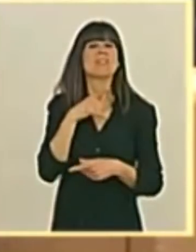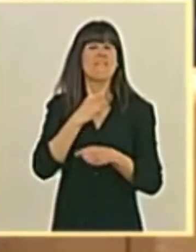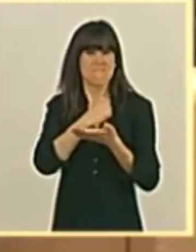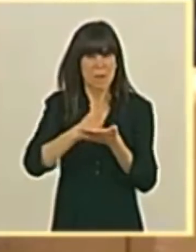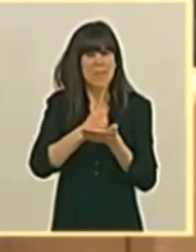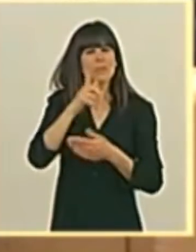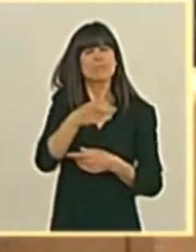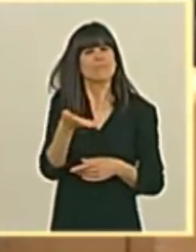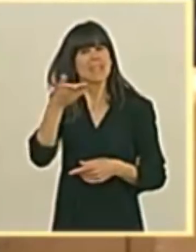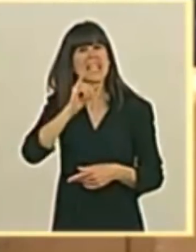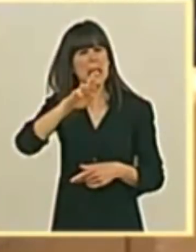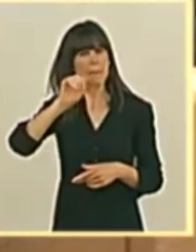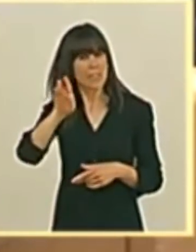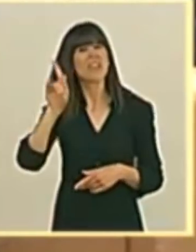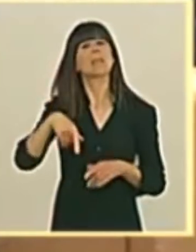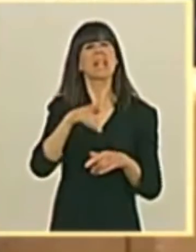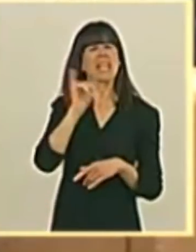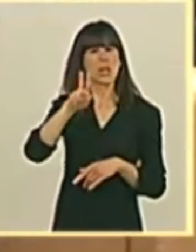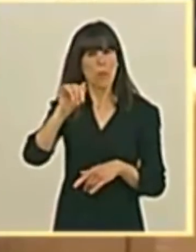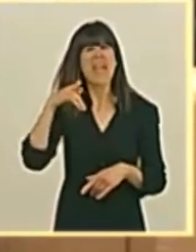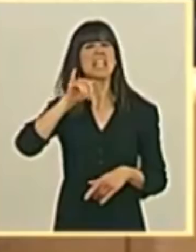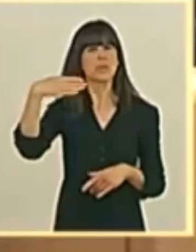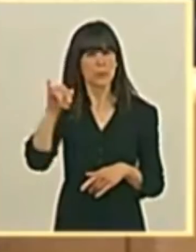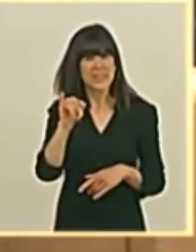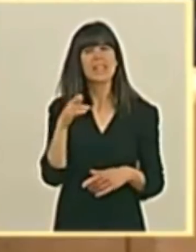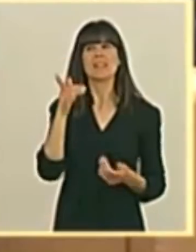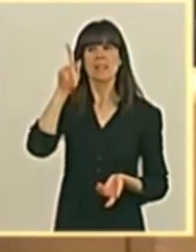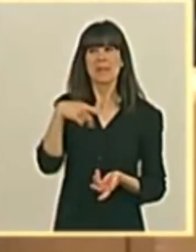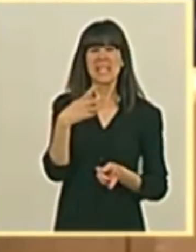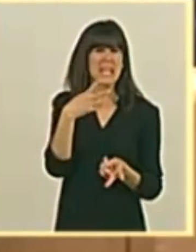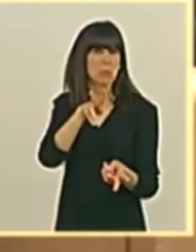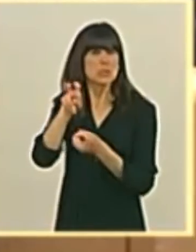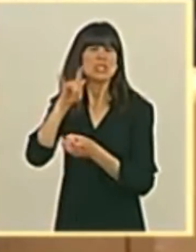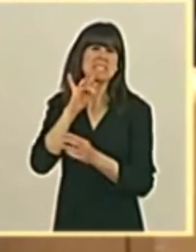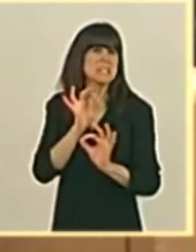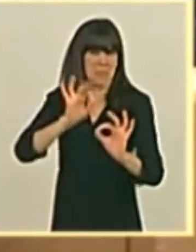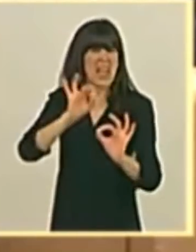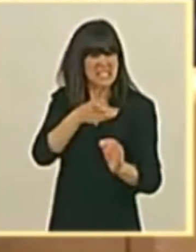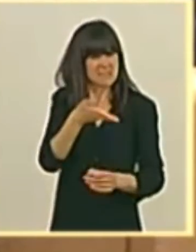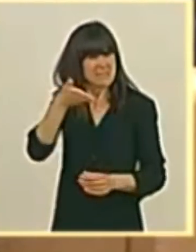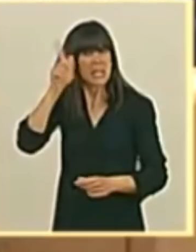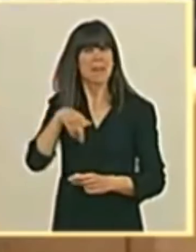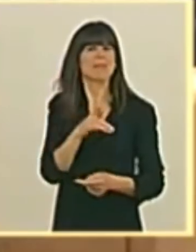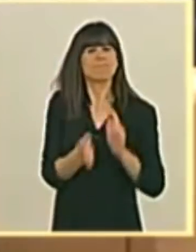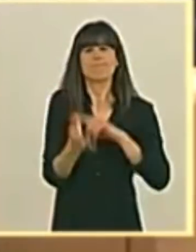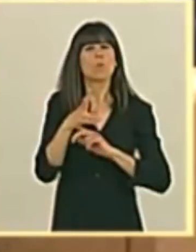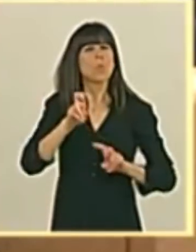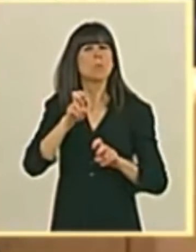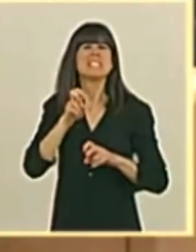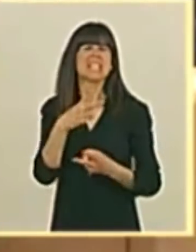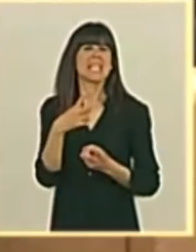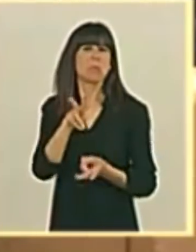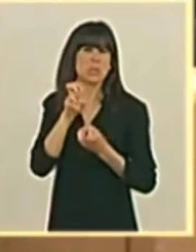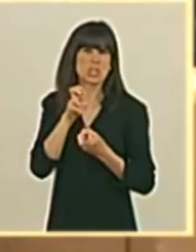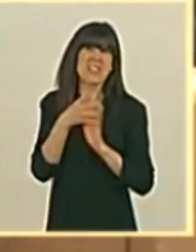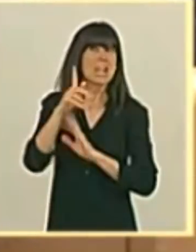subieron el IRPF. Ustedes subieron el IVA. Ustedes subieron el IBI. Ustedes subieron los impuestos especiales. Ustedes crearon nuevos impuestos, como por ejemplo el impuesto al sol,